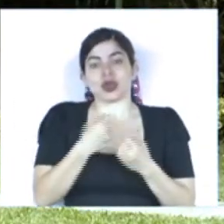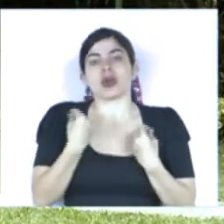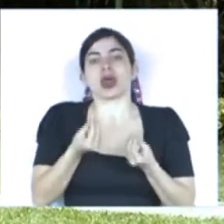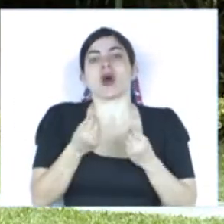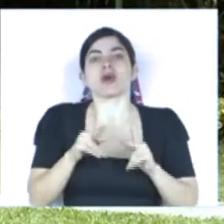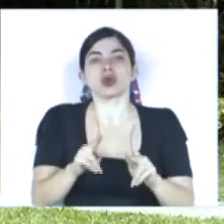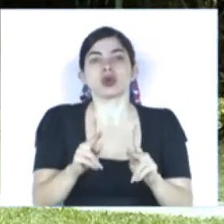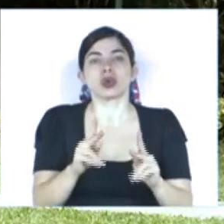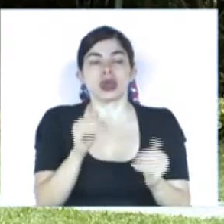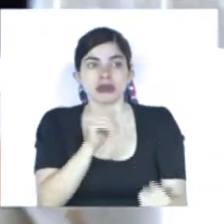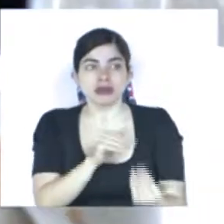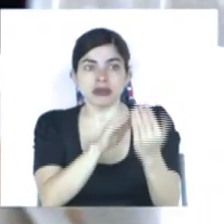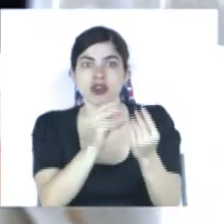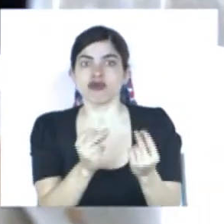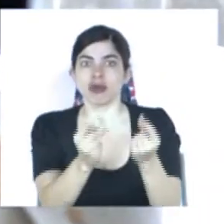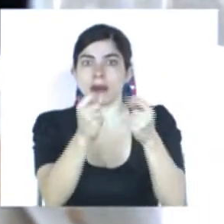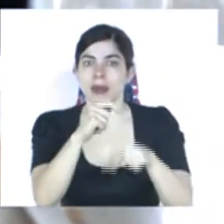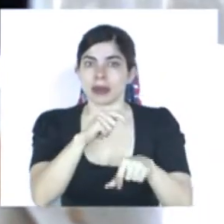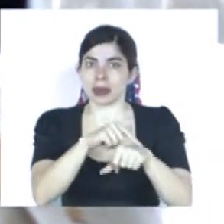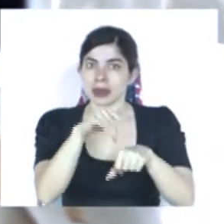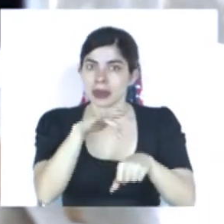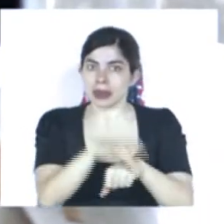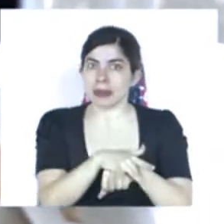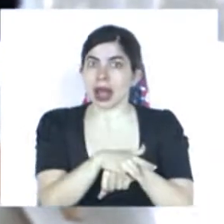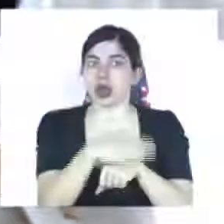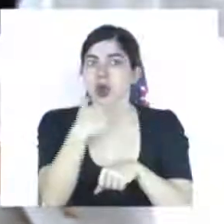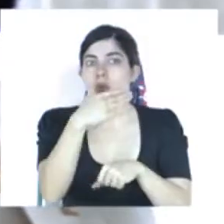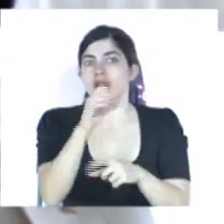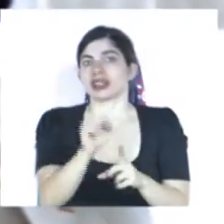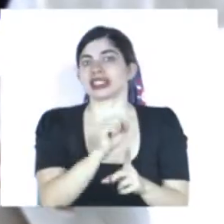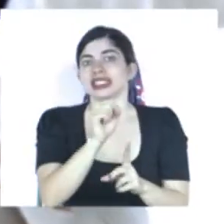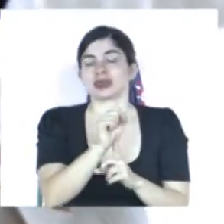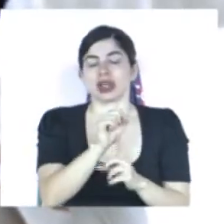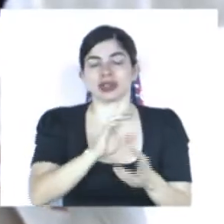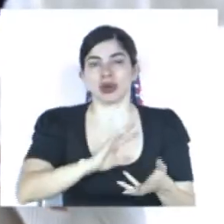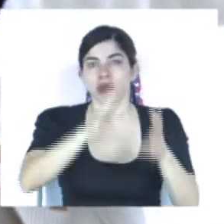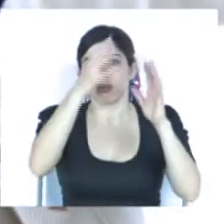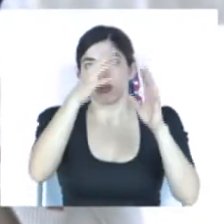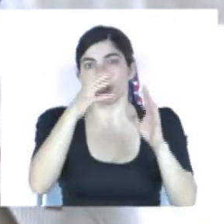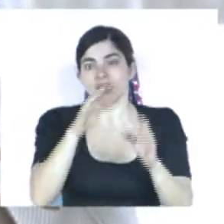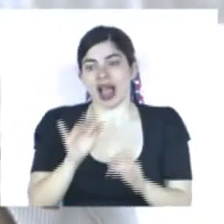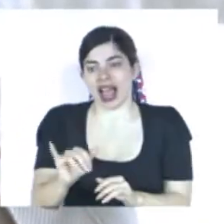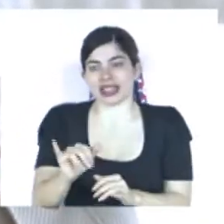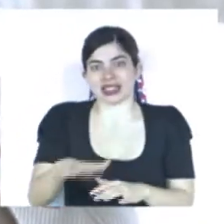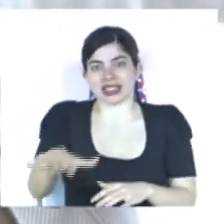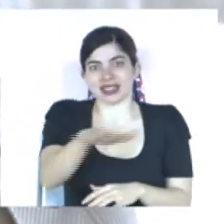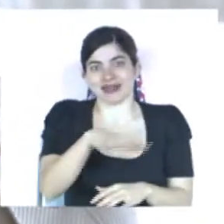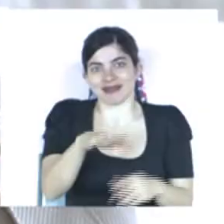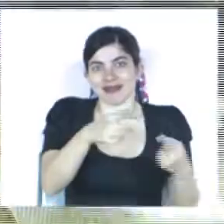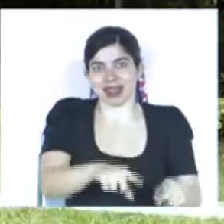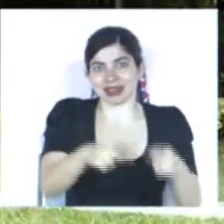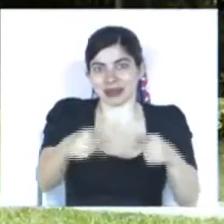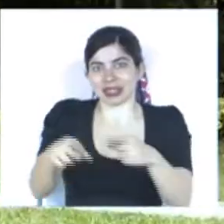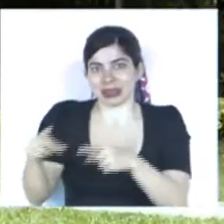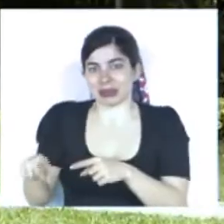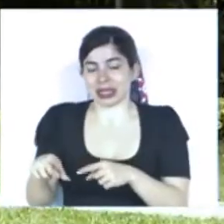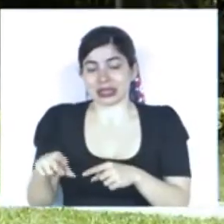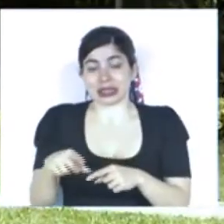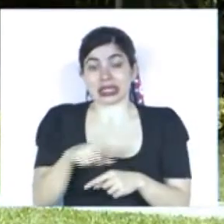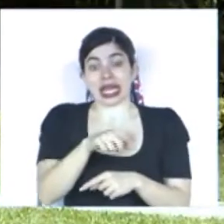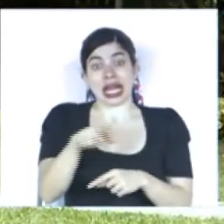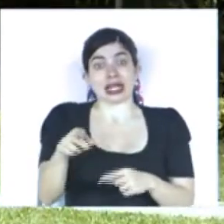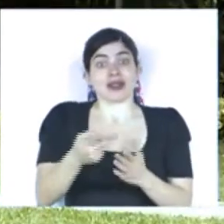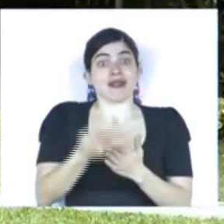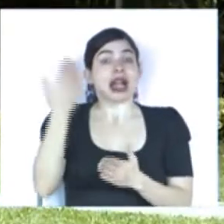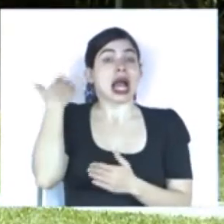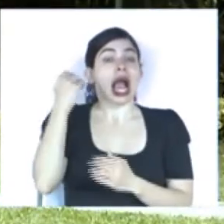forma rápida y oportuna los eventos adversos que caracterizan nuestra región. Dicho sea de paso, esto nos valió